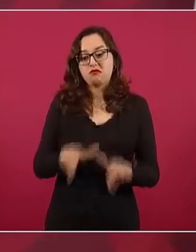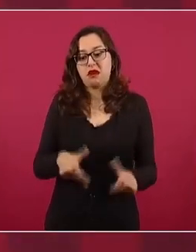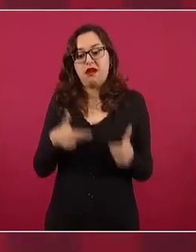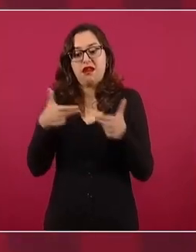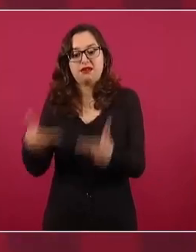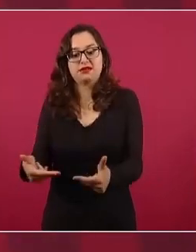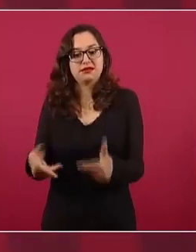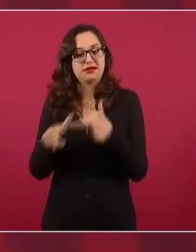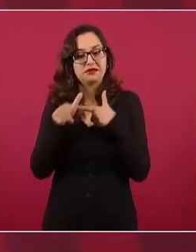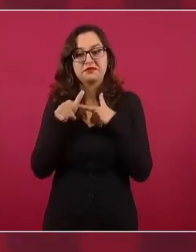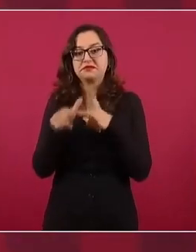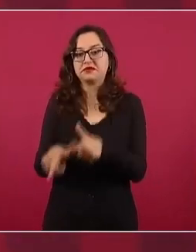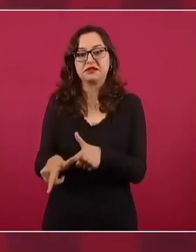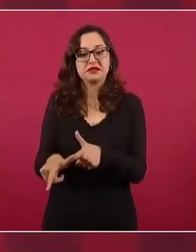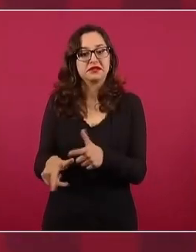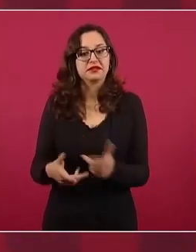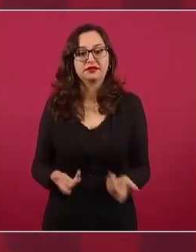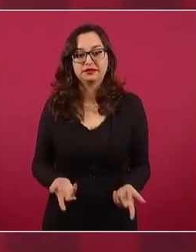pero lo mismo.